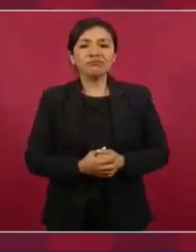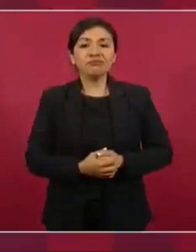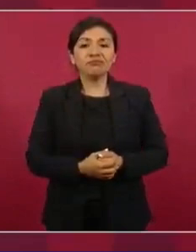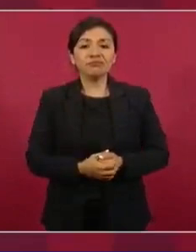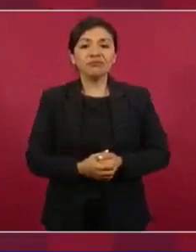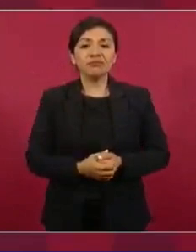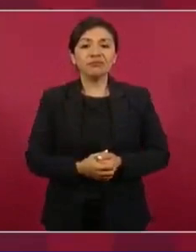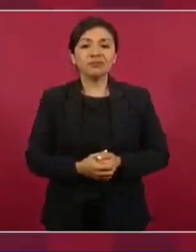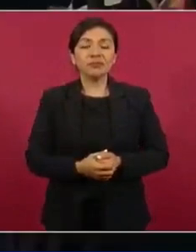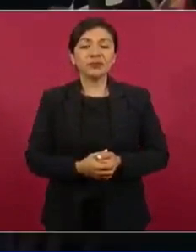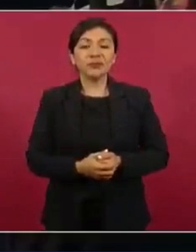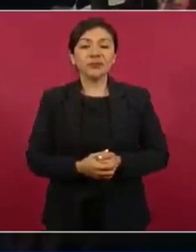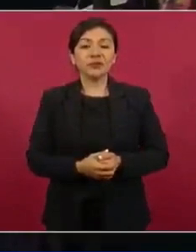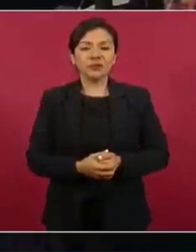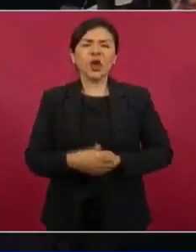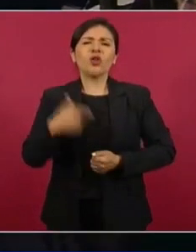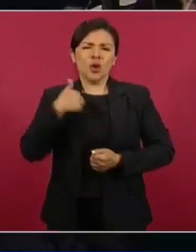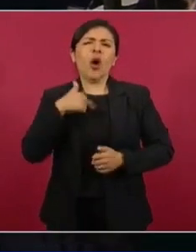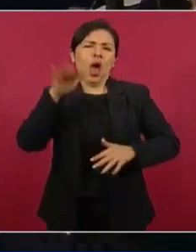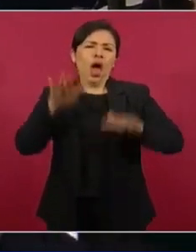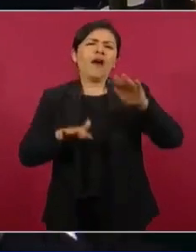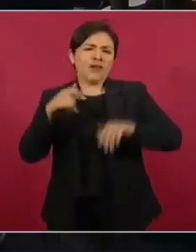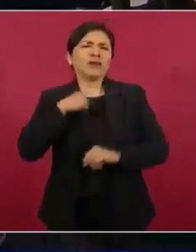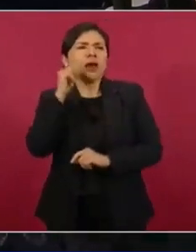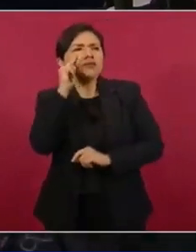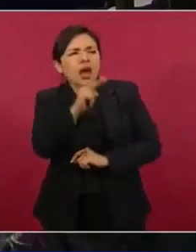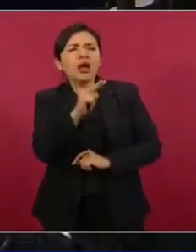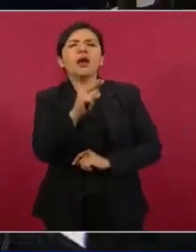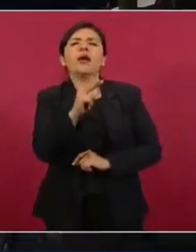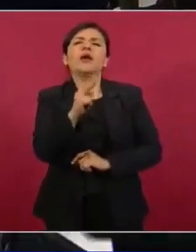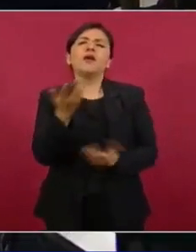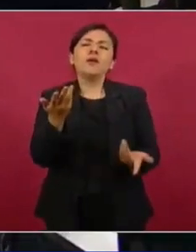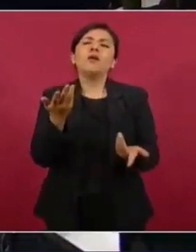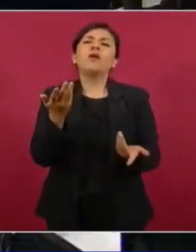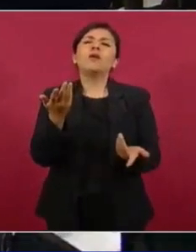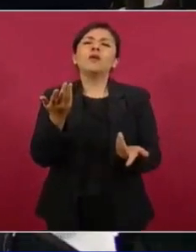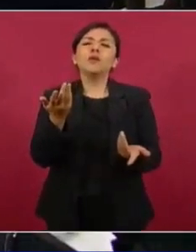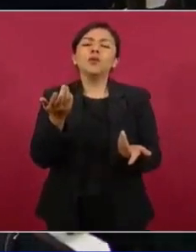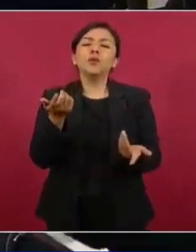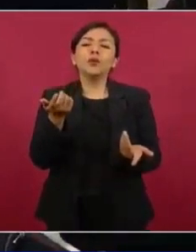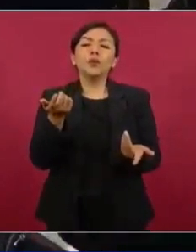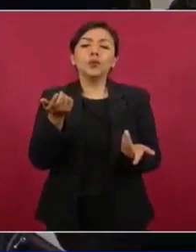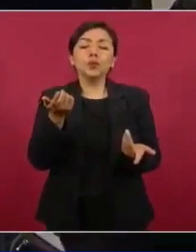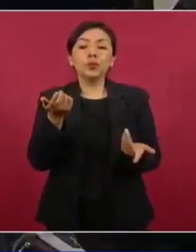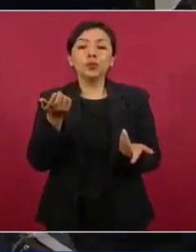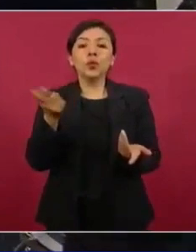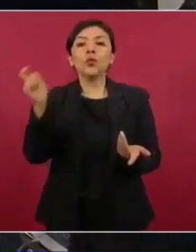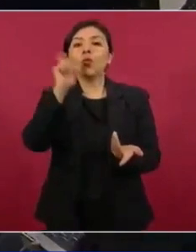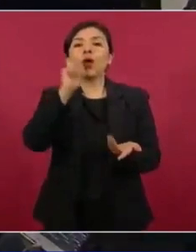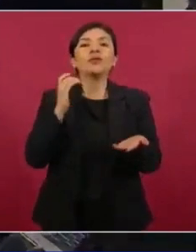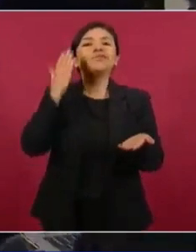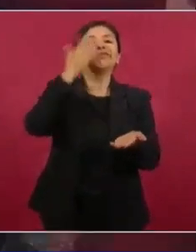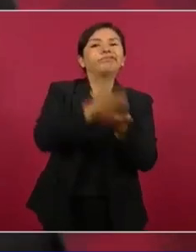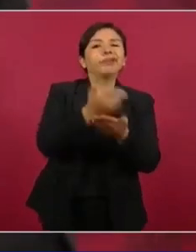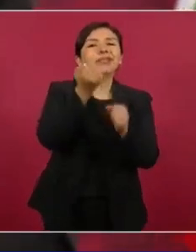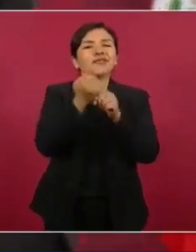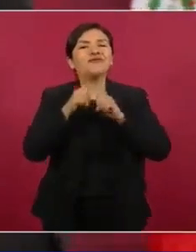bueno, lo he visto cuando voy a a los informes,